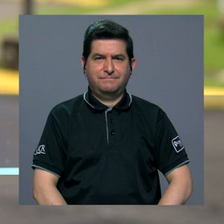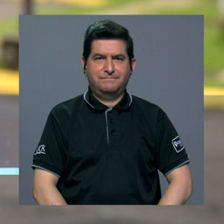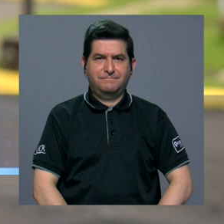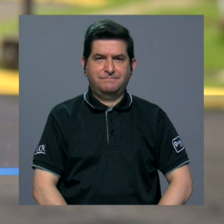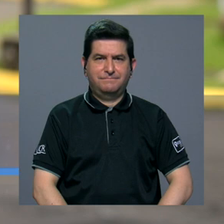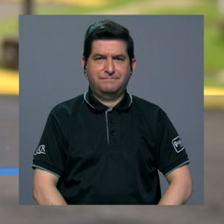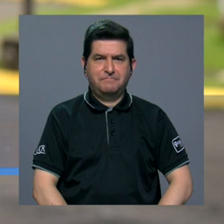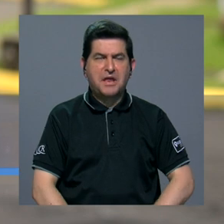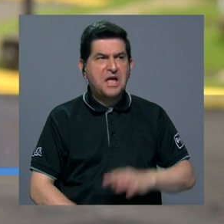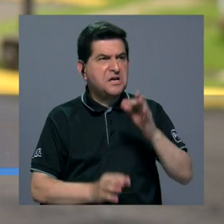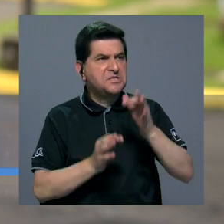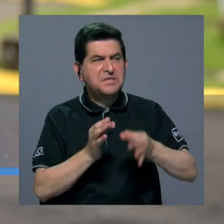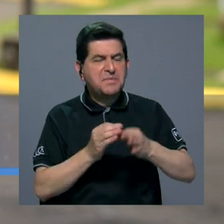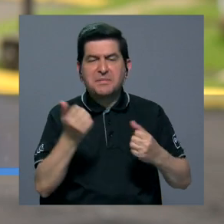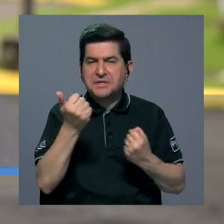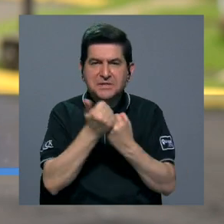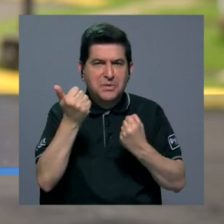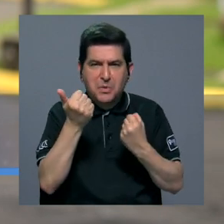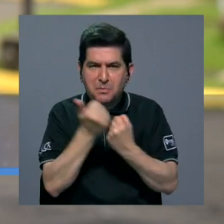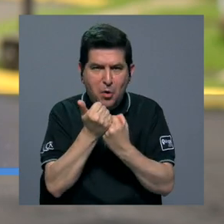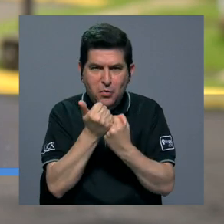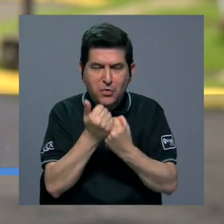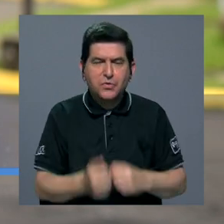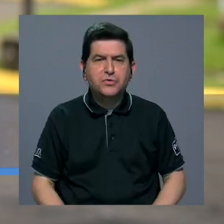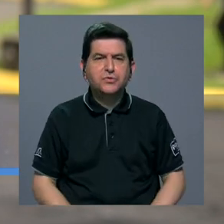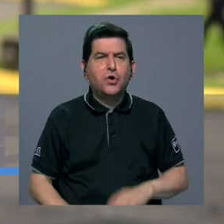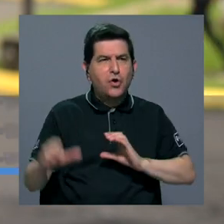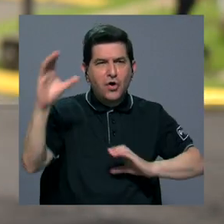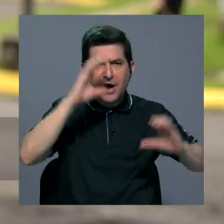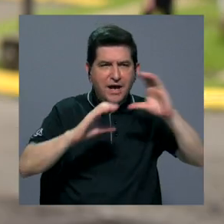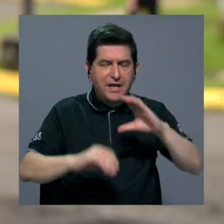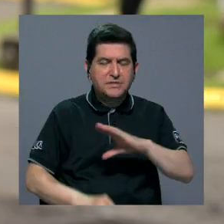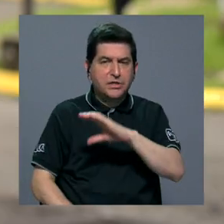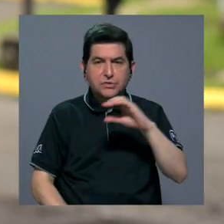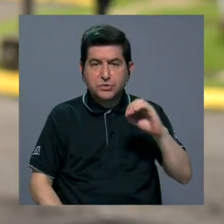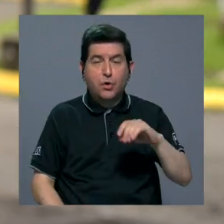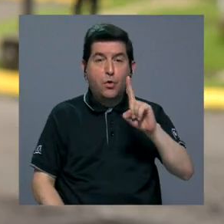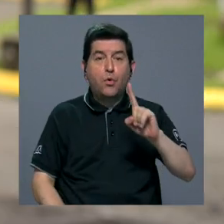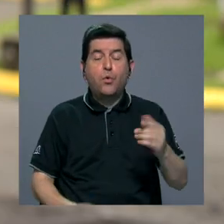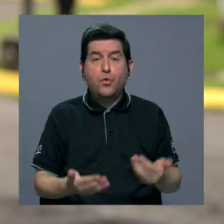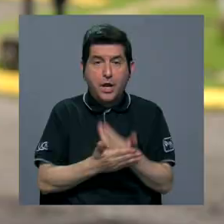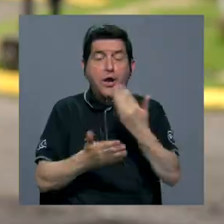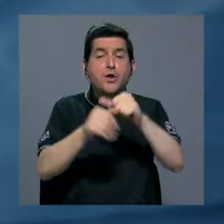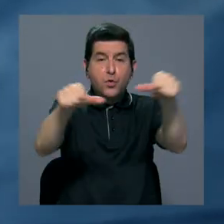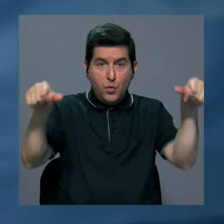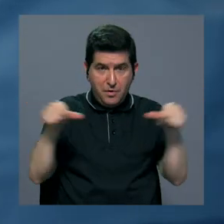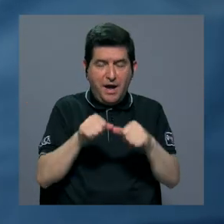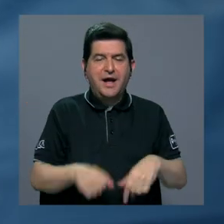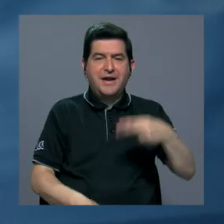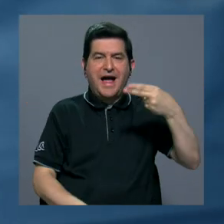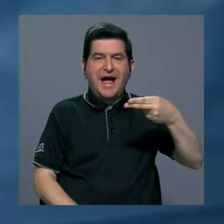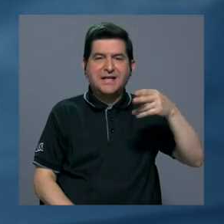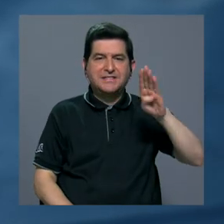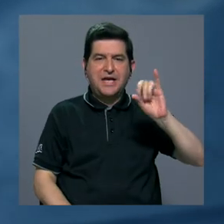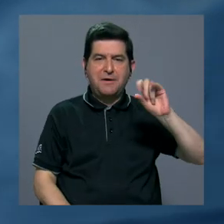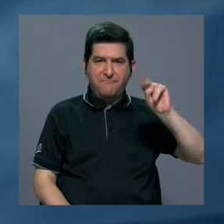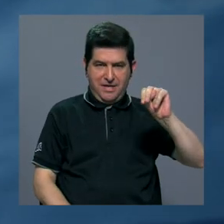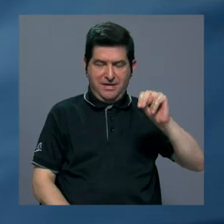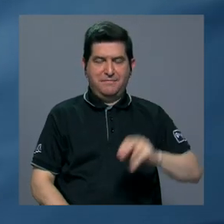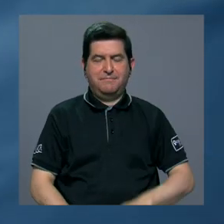Es simplemente como un apoyo a una ciencia o una nueva rama, que es el HBIN,